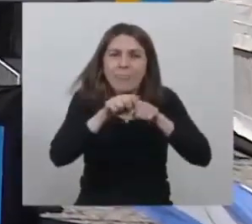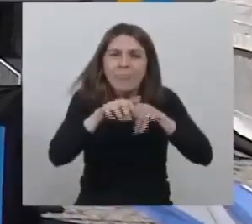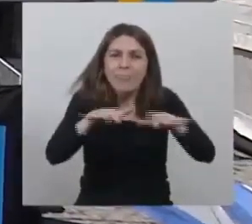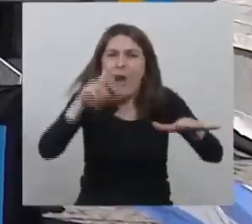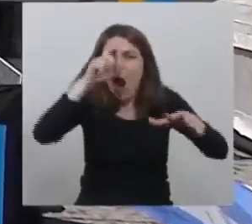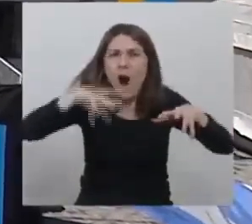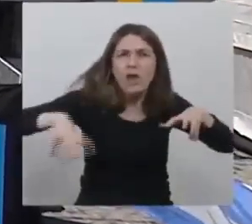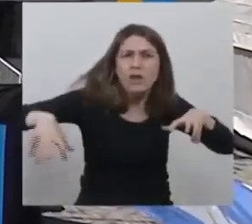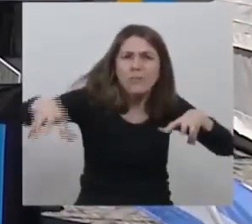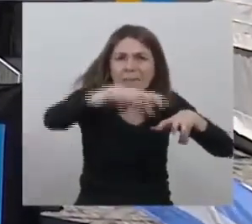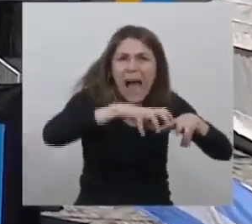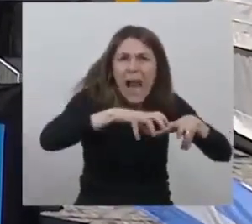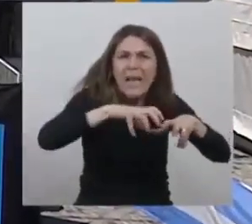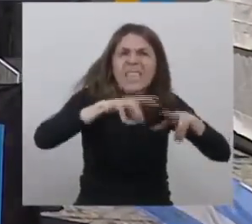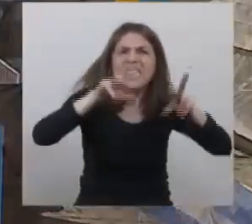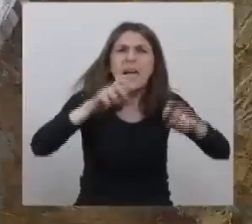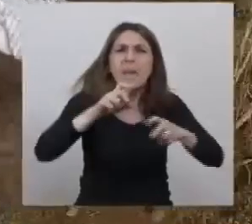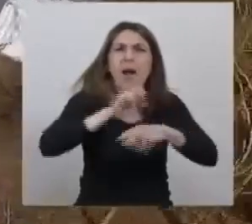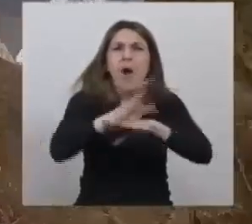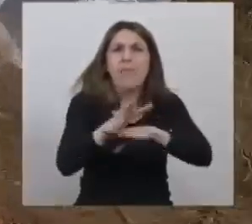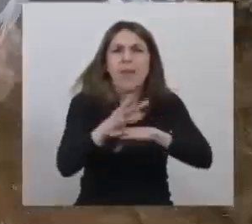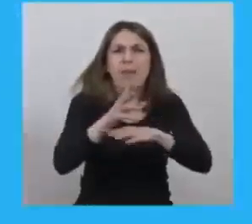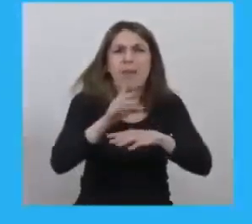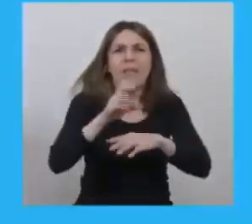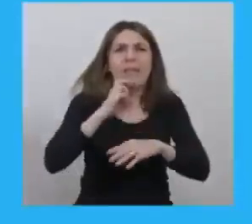Federal COVID-19. ¡Gracias!